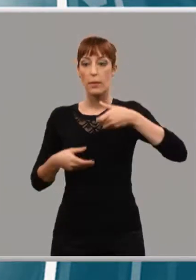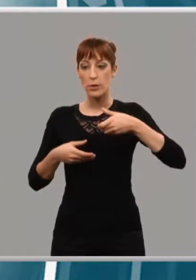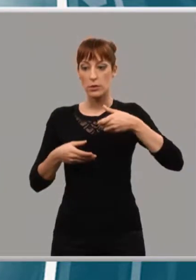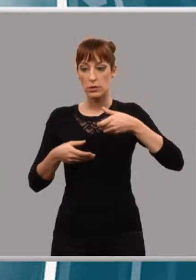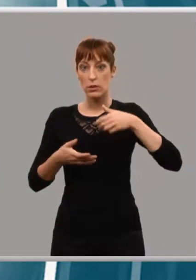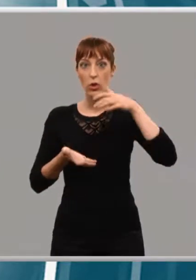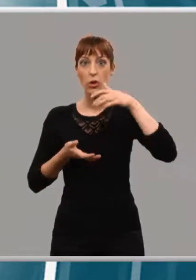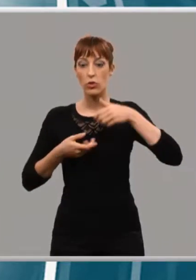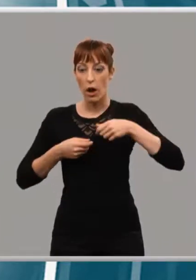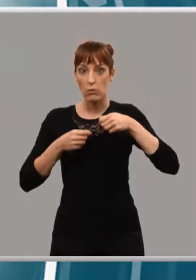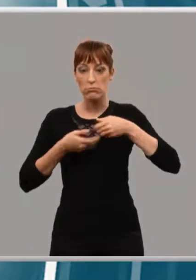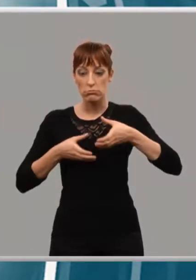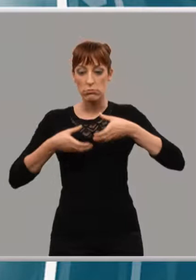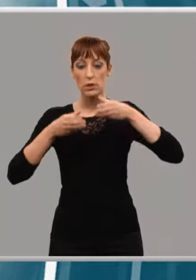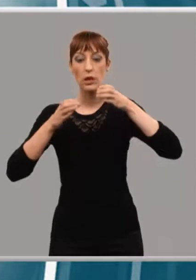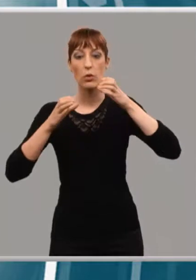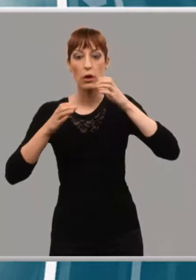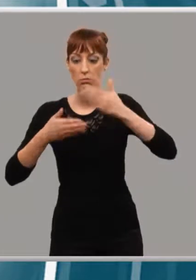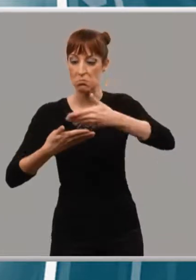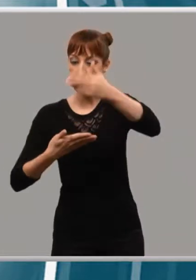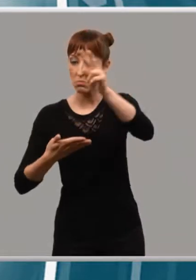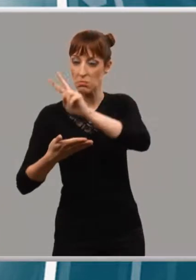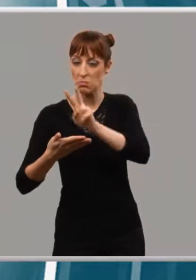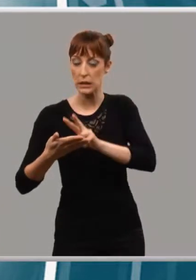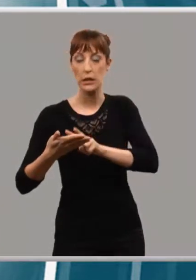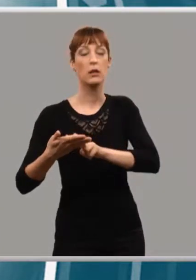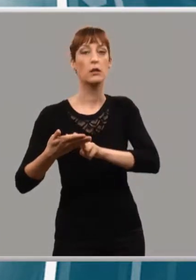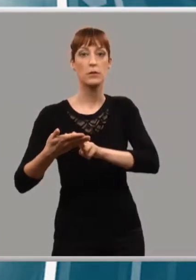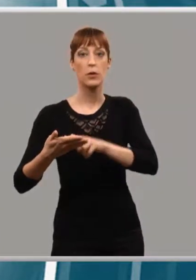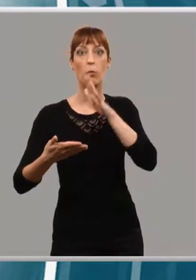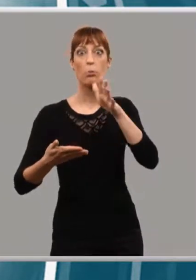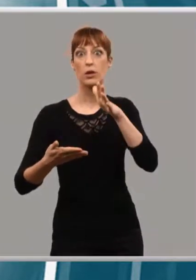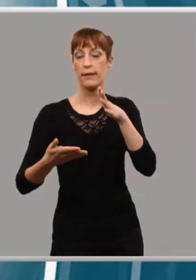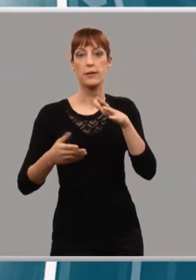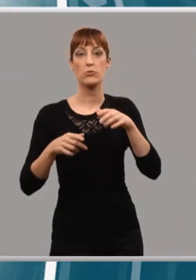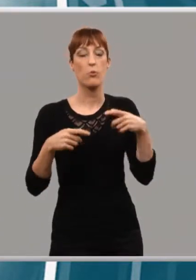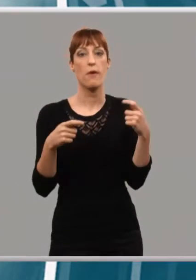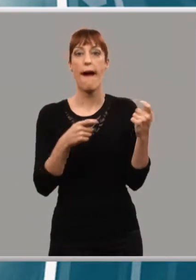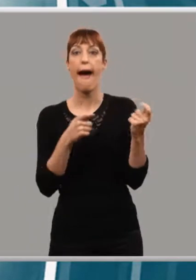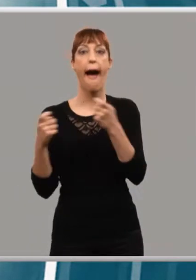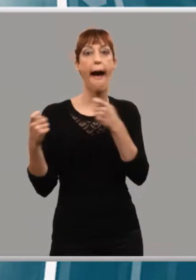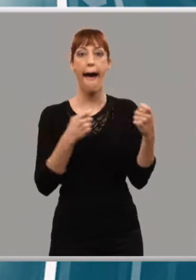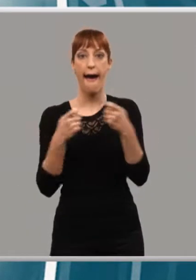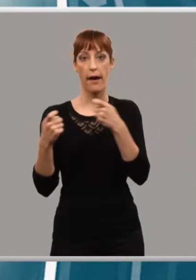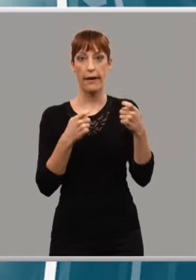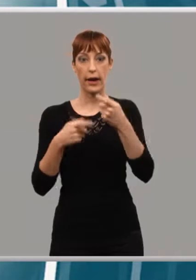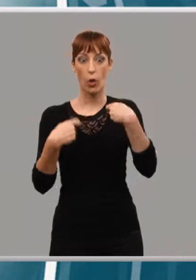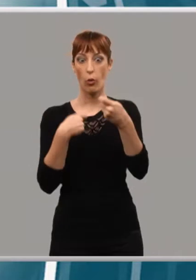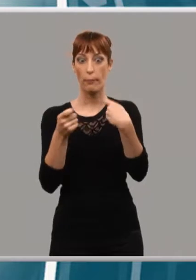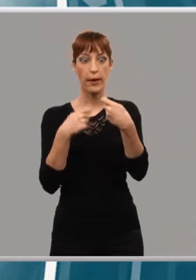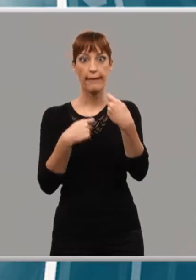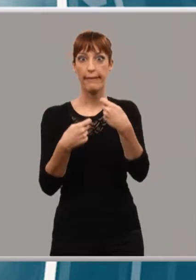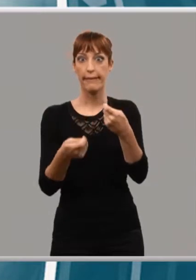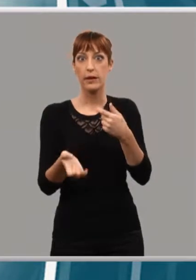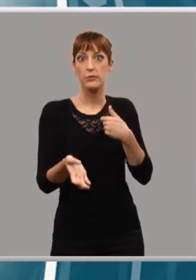una represalia selectiva, además, en una guerra comercial en la que poco tenemos que ver. El anuncio ha supuesto un mazazo para un